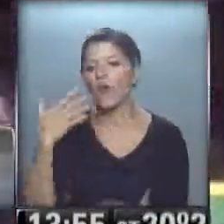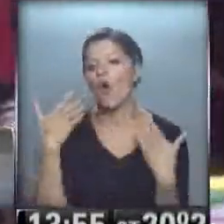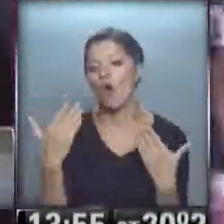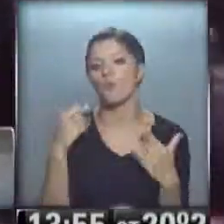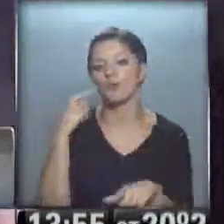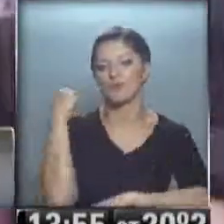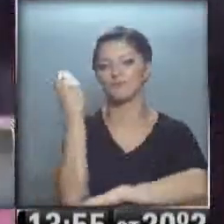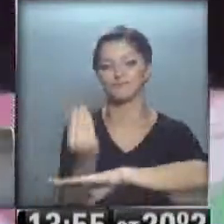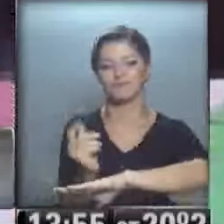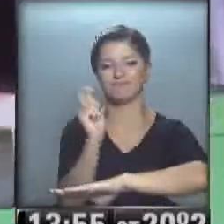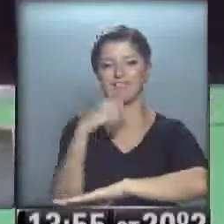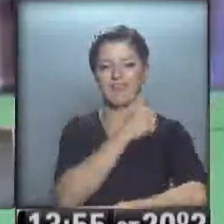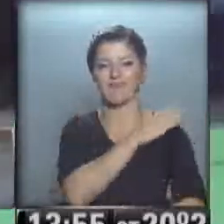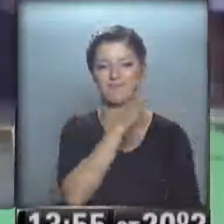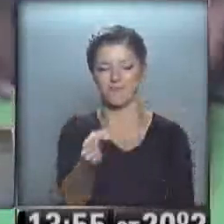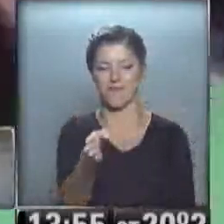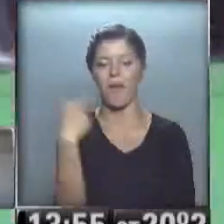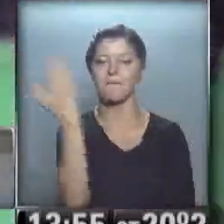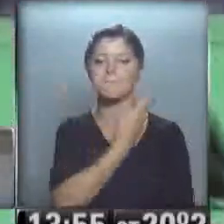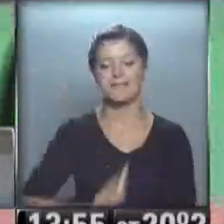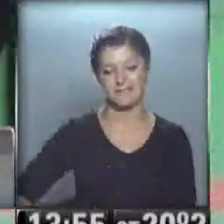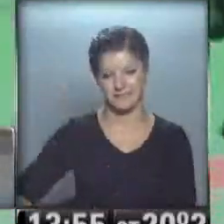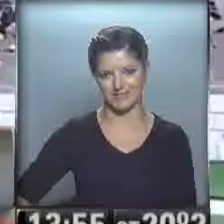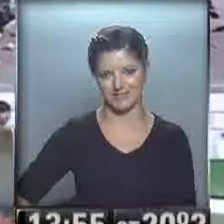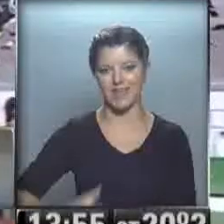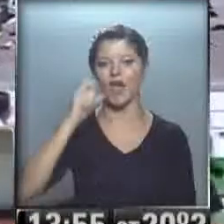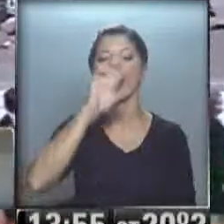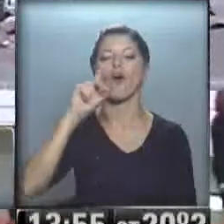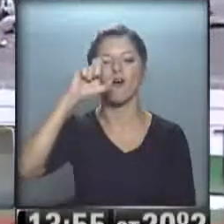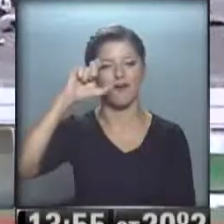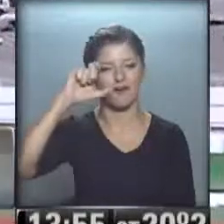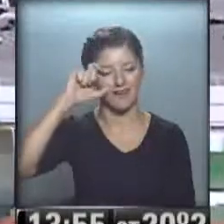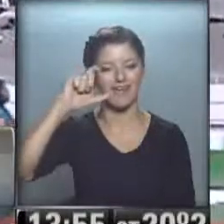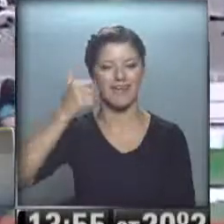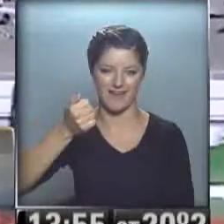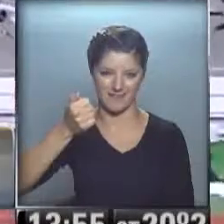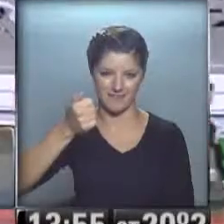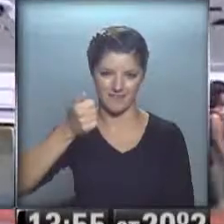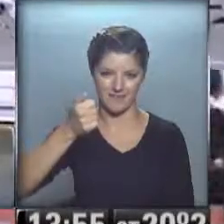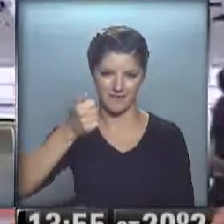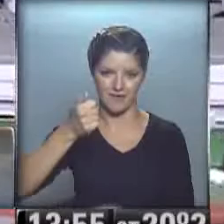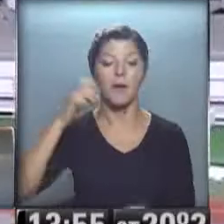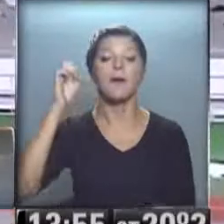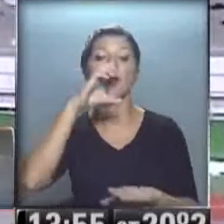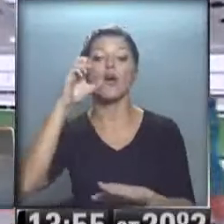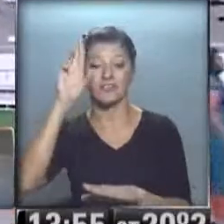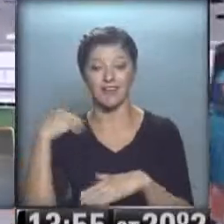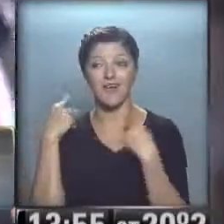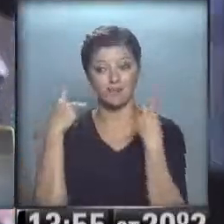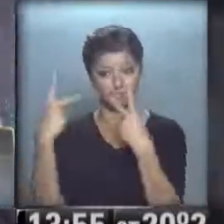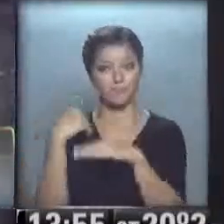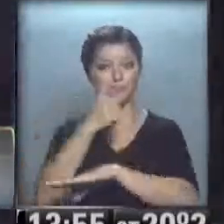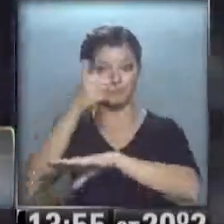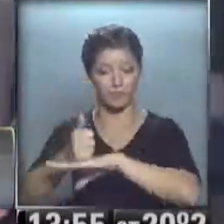ahí la presencia del presidente Rafael Correa en Costa Rica. Estuvo también